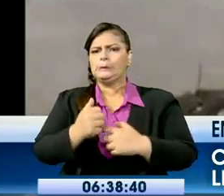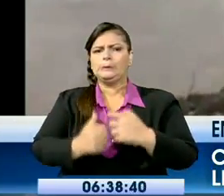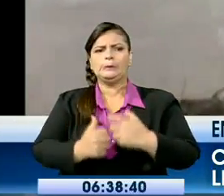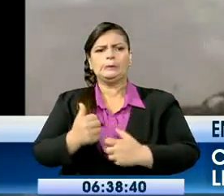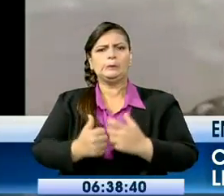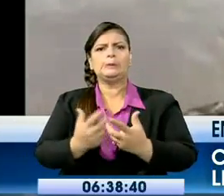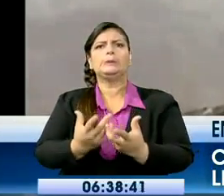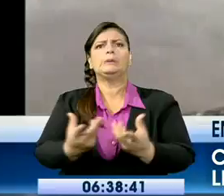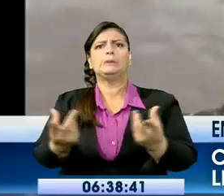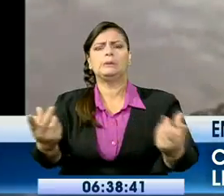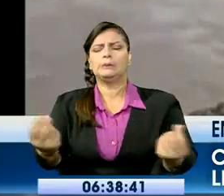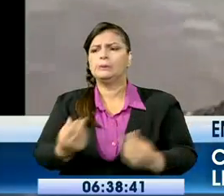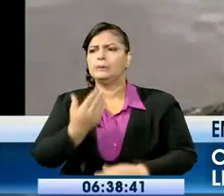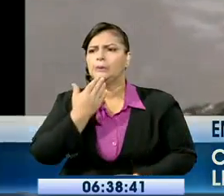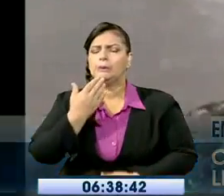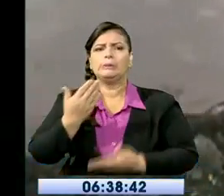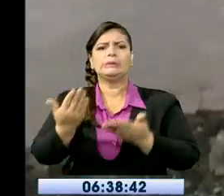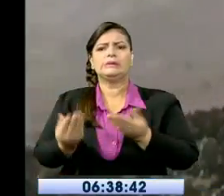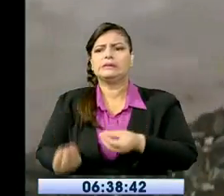Se informó Julio César Saona.